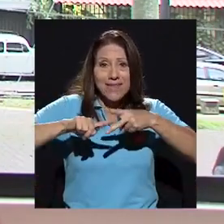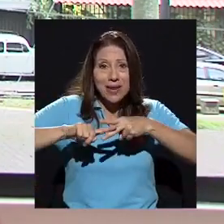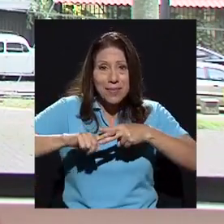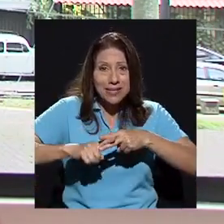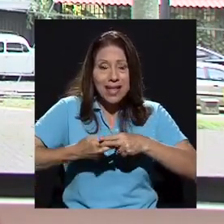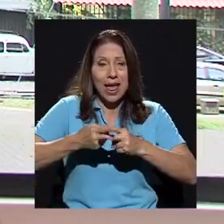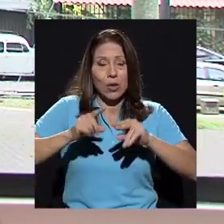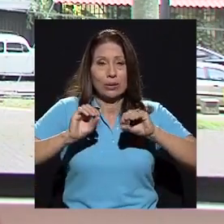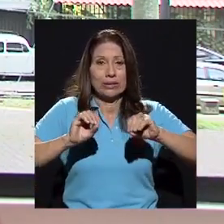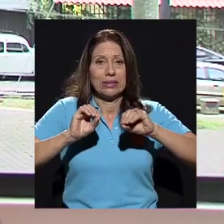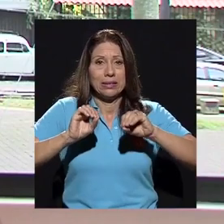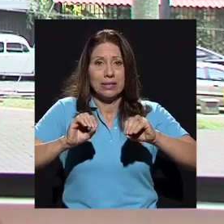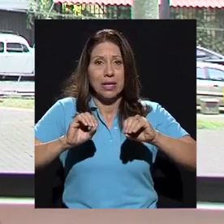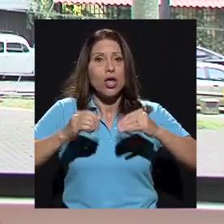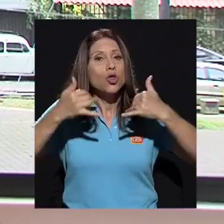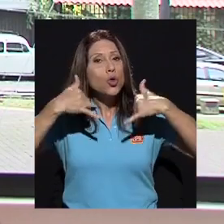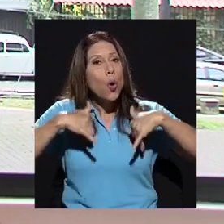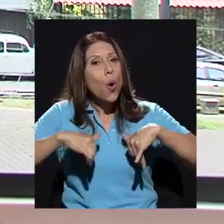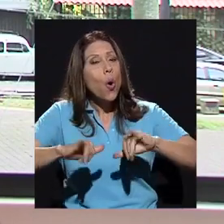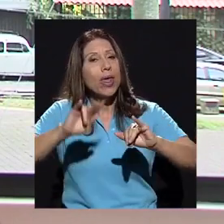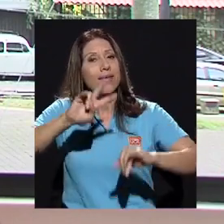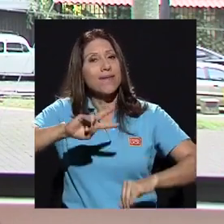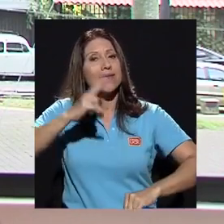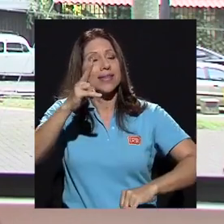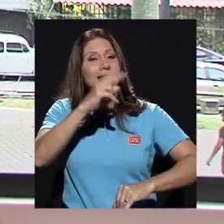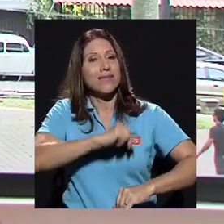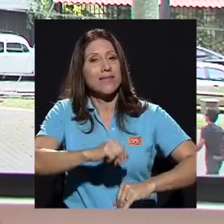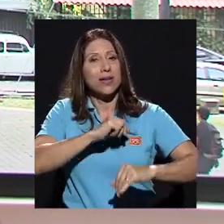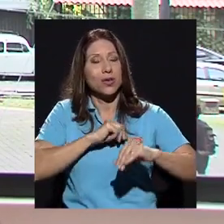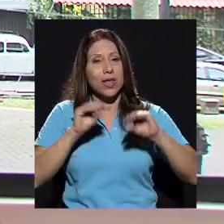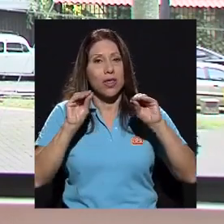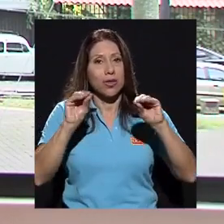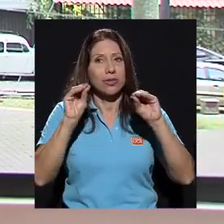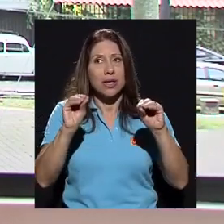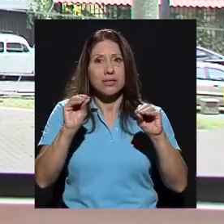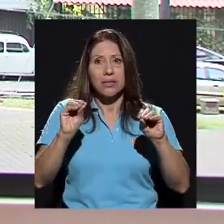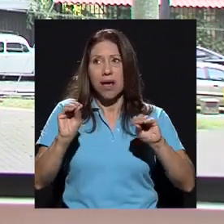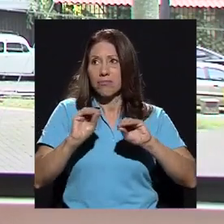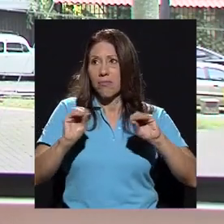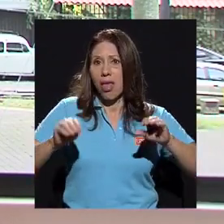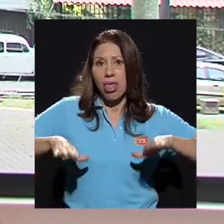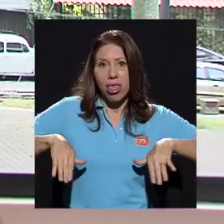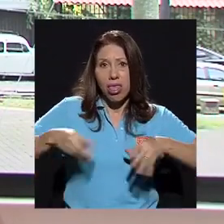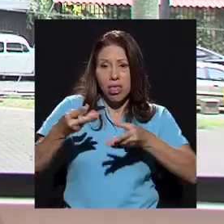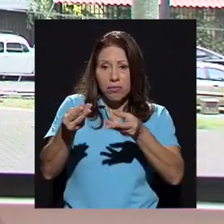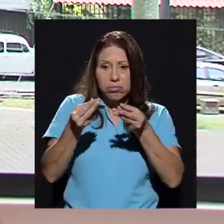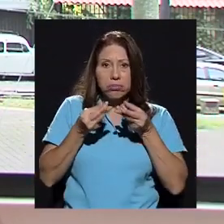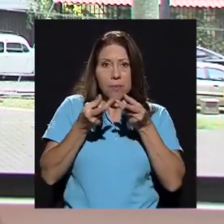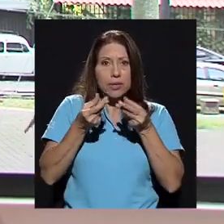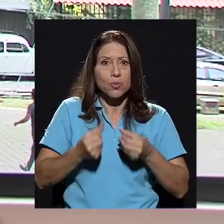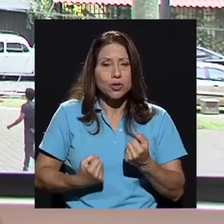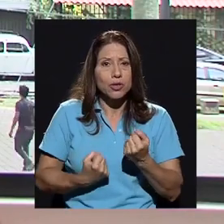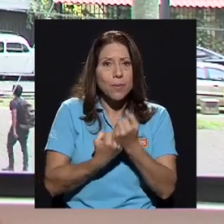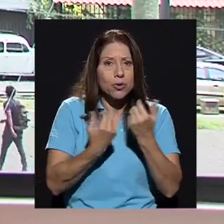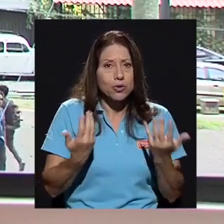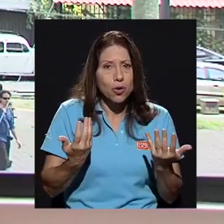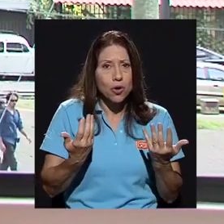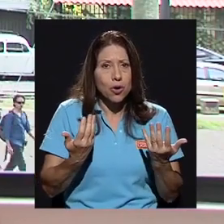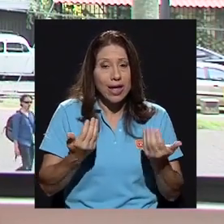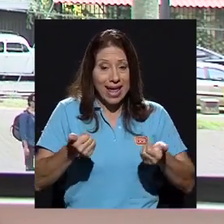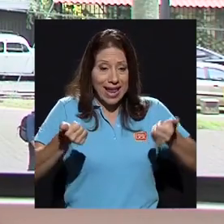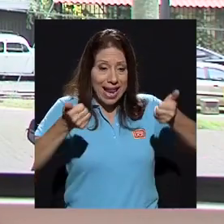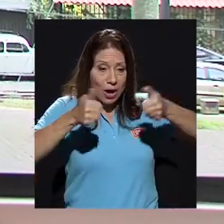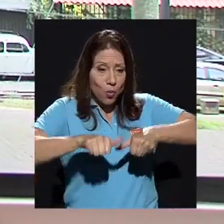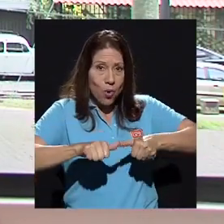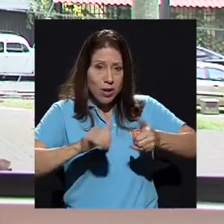no ha llegado de la Vicerrectoría de Docencia los presupuestos de apoyo. Todavía no ha llegado el acuerdo,